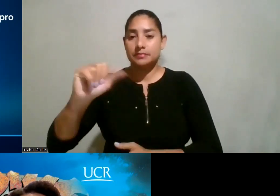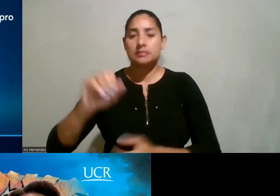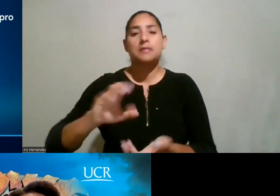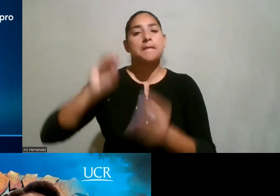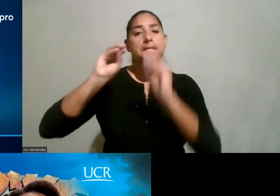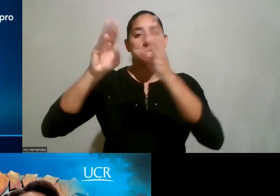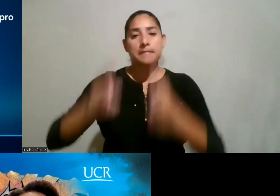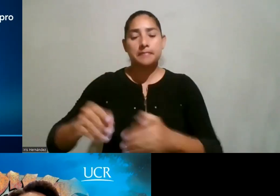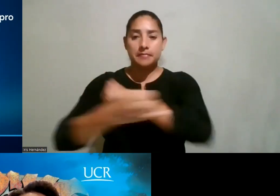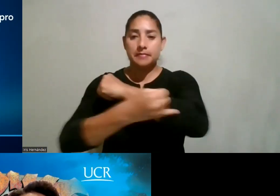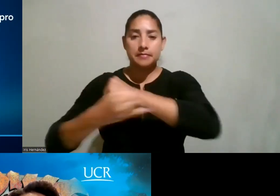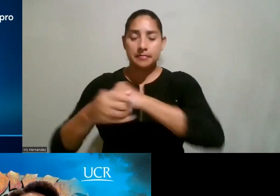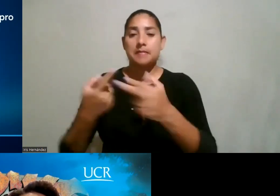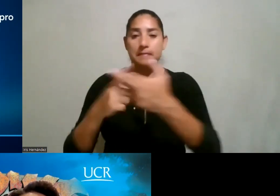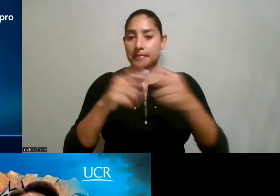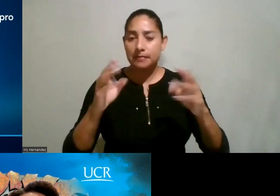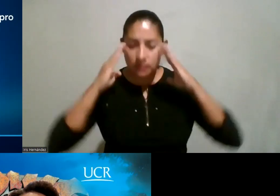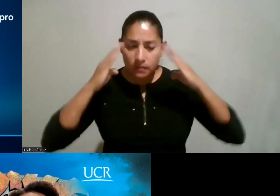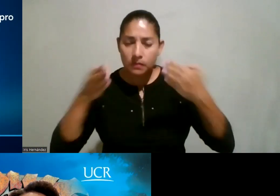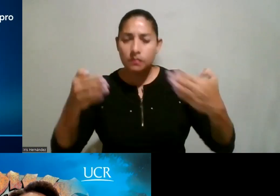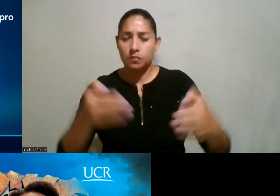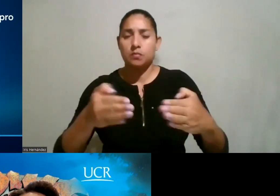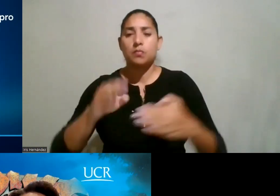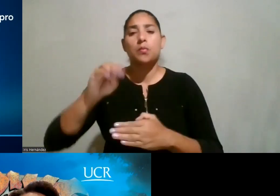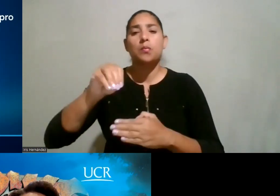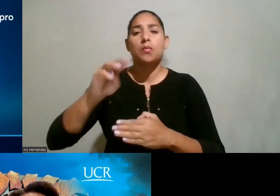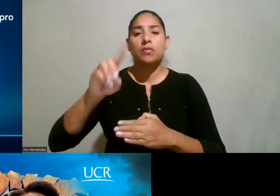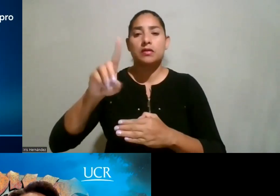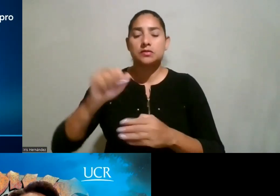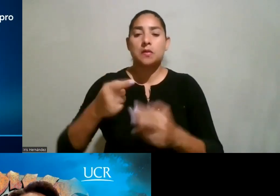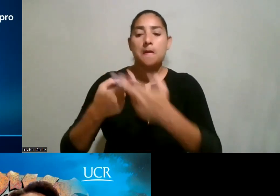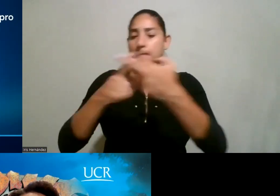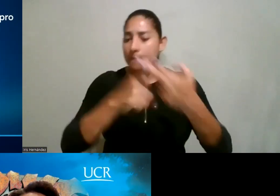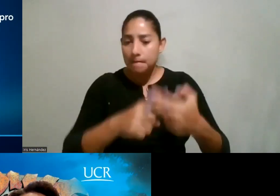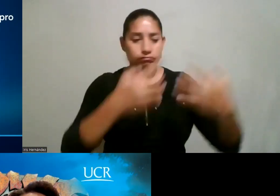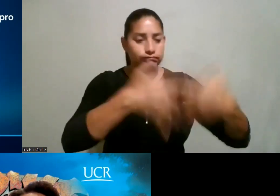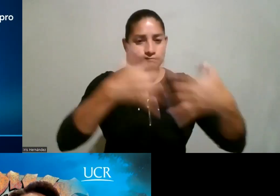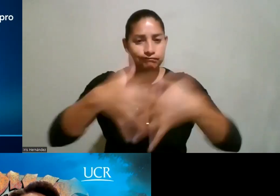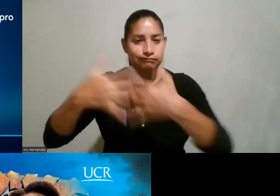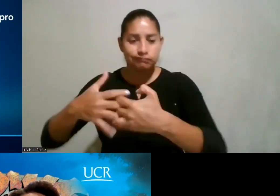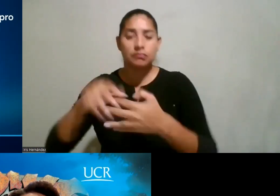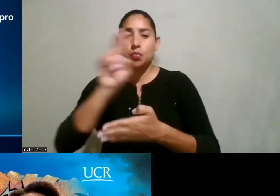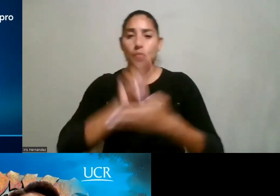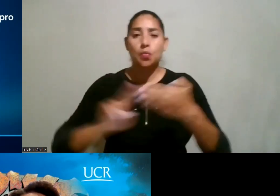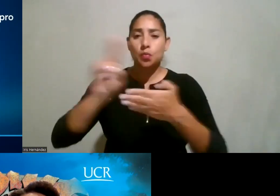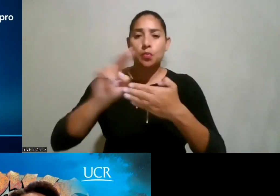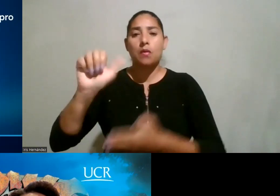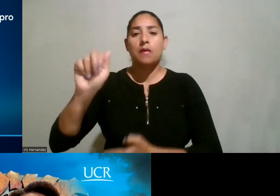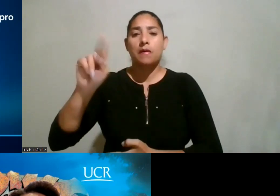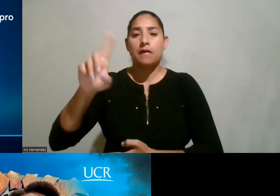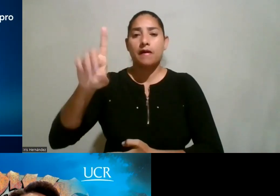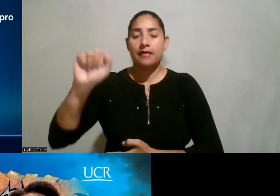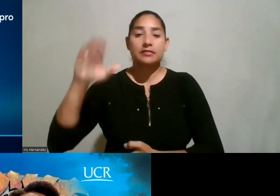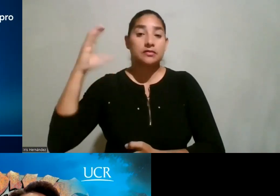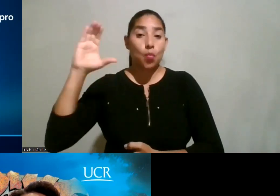en Ingeniería Mecánica con énfasis en Modernización y Mantenimiento de Maquinaria de la Universidad de Los Andes, Bogotá,